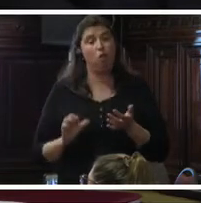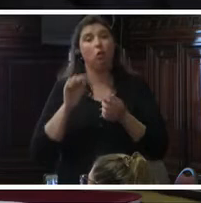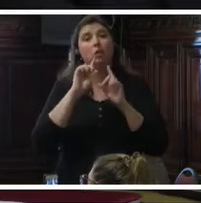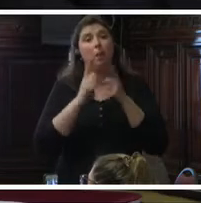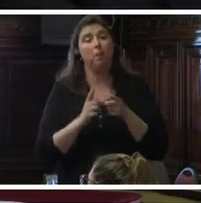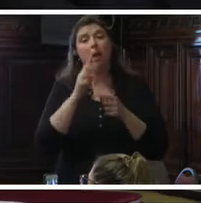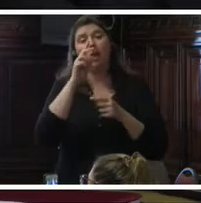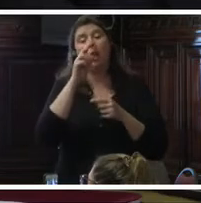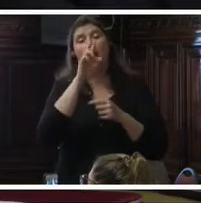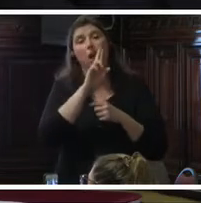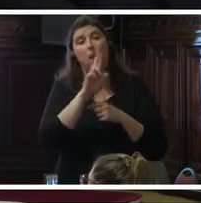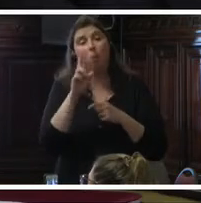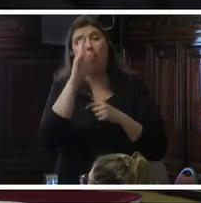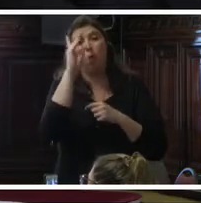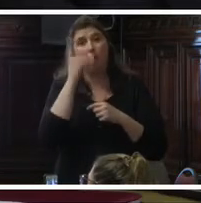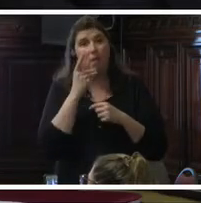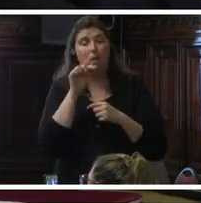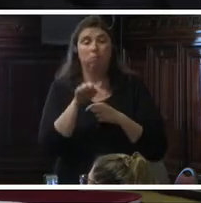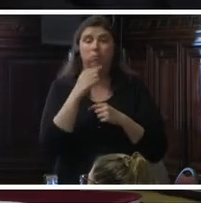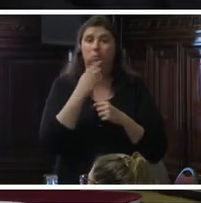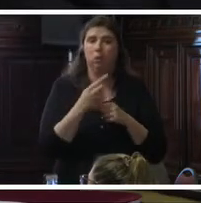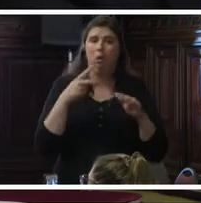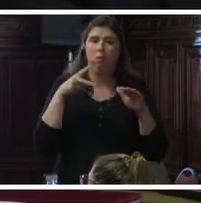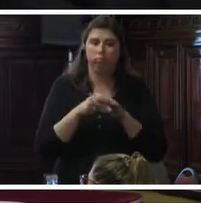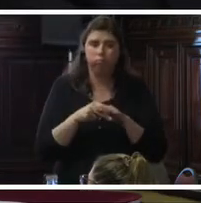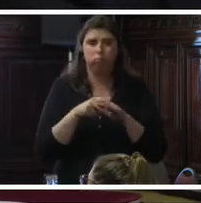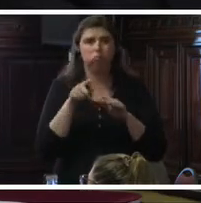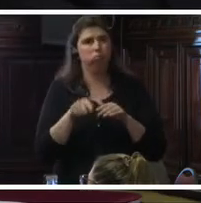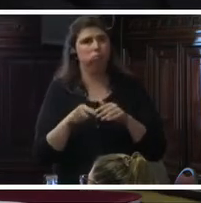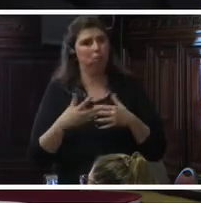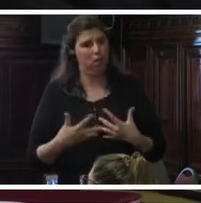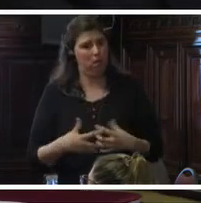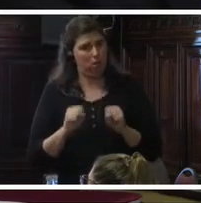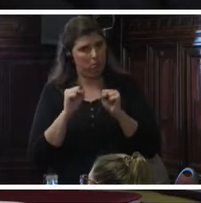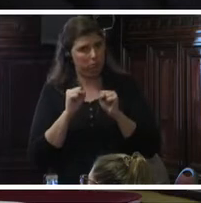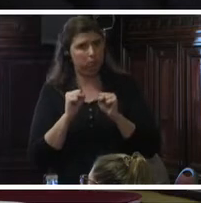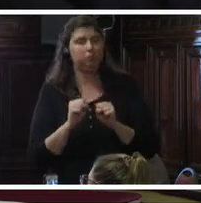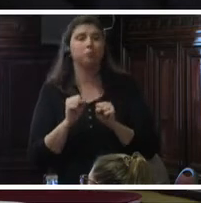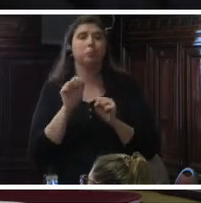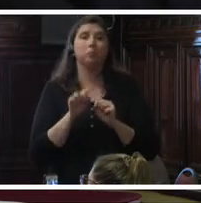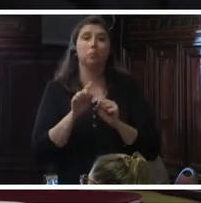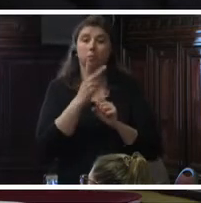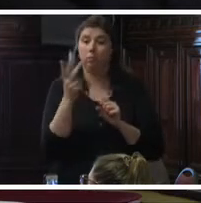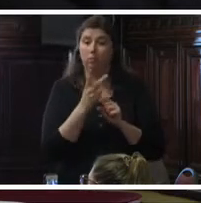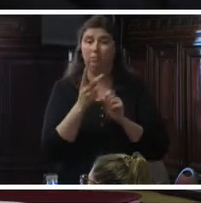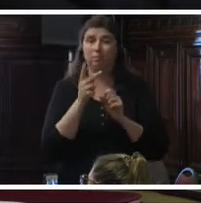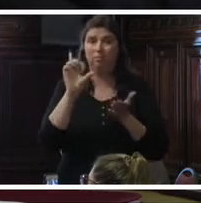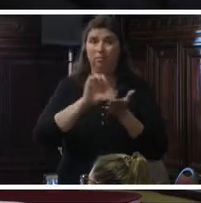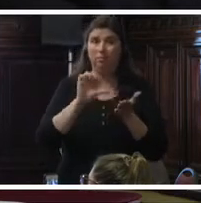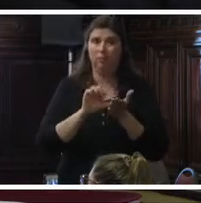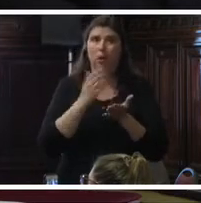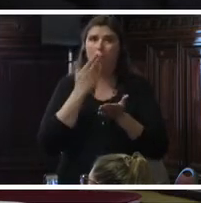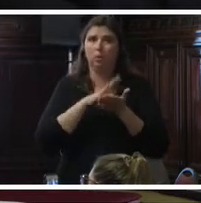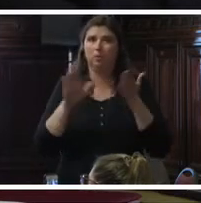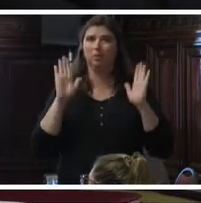Dominicana, penalizan la interrupción del embarazo de forma absoluta. En ambos países, como expliqué, hay vacíos en la información